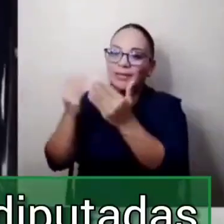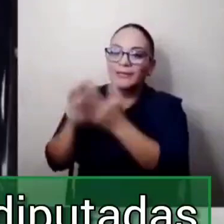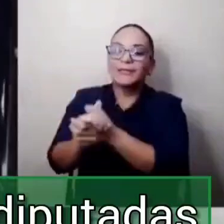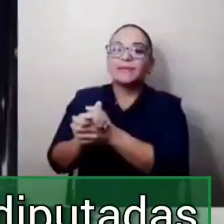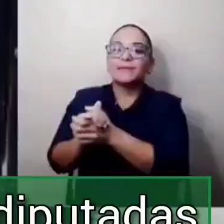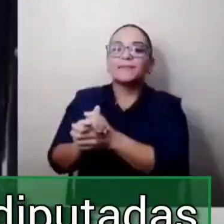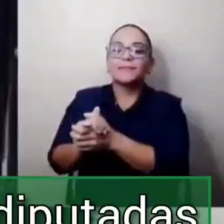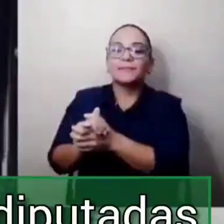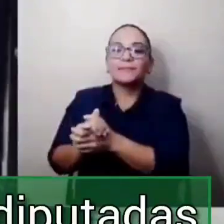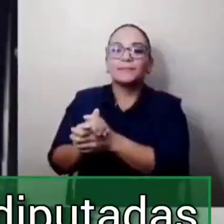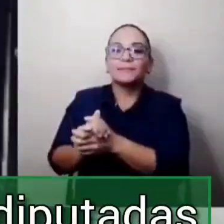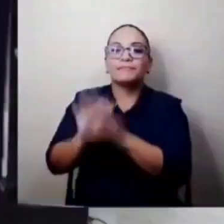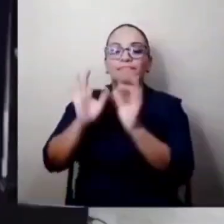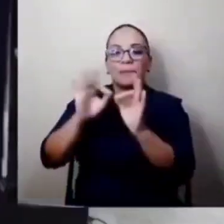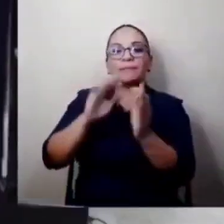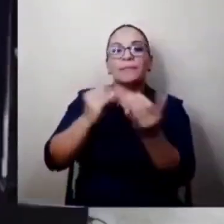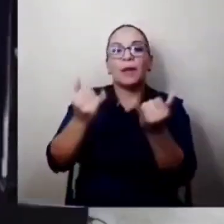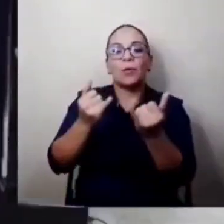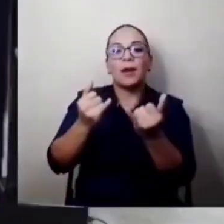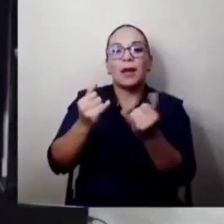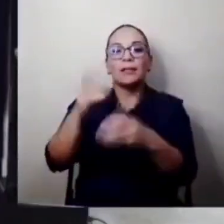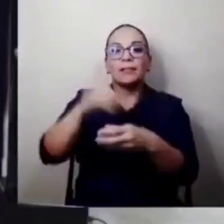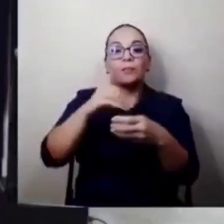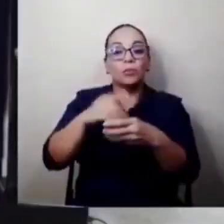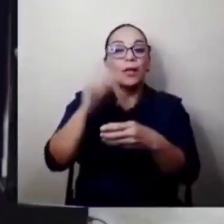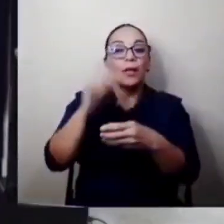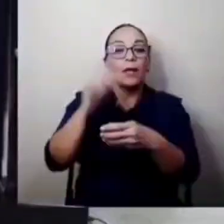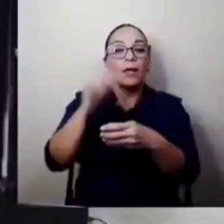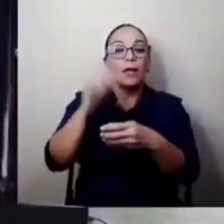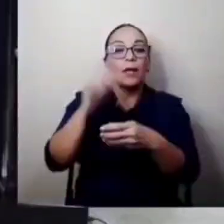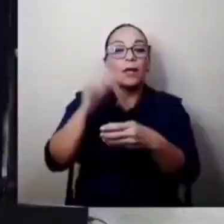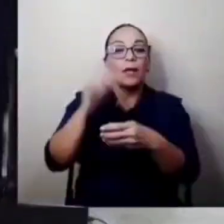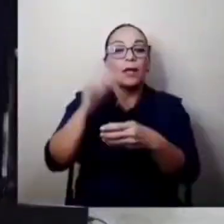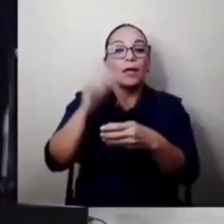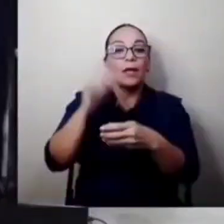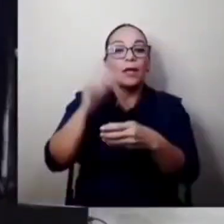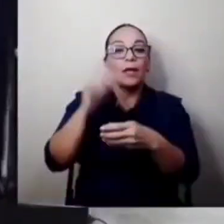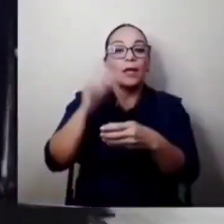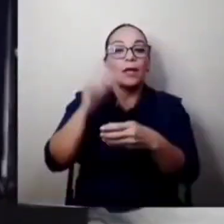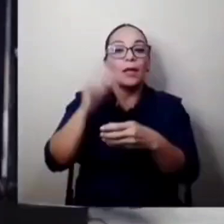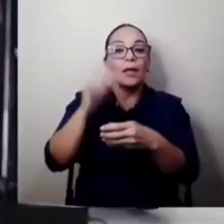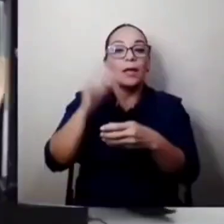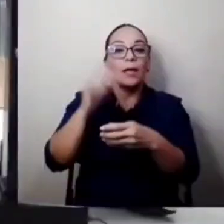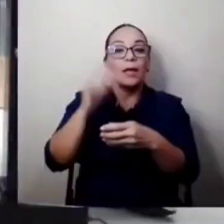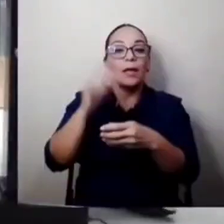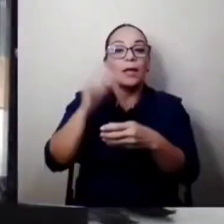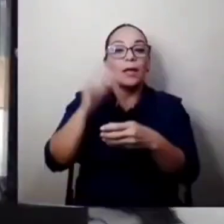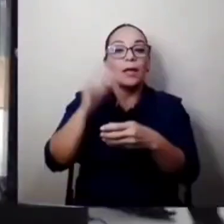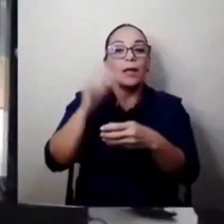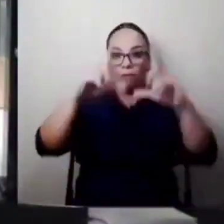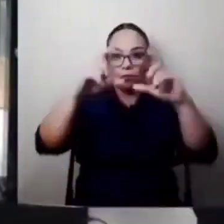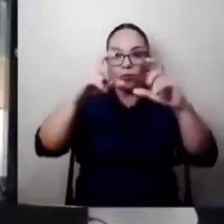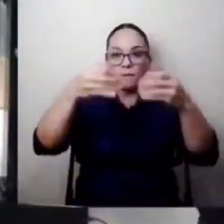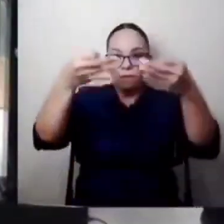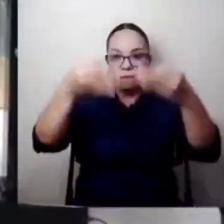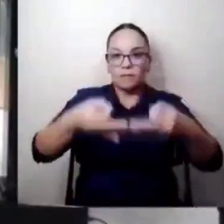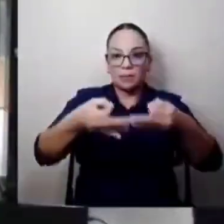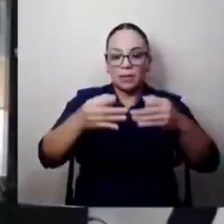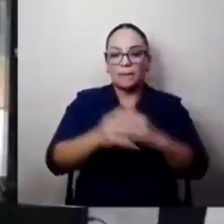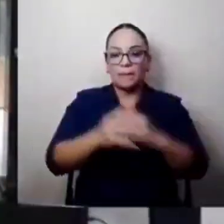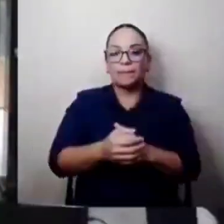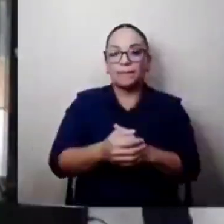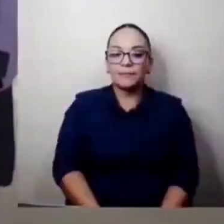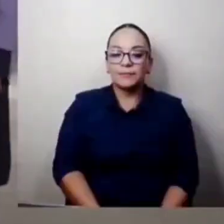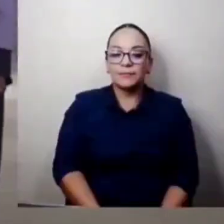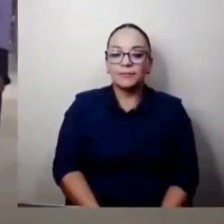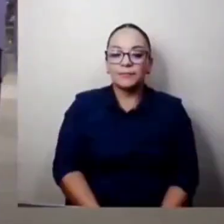a pasar al frente a las señoras diputadas, a la ministra de Educación, en el señor presidente, para la fotografía oficial con la ley ya